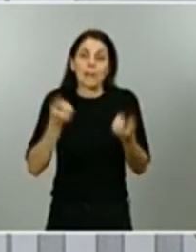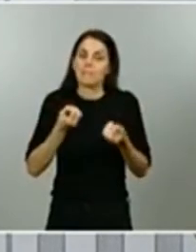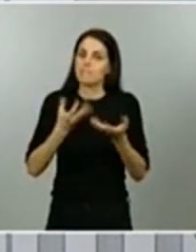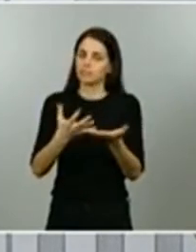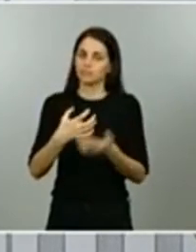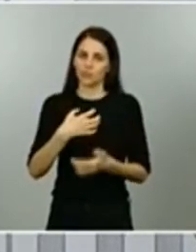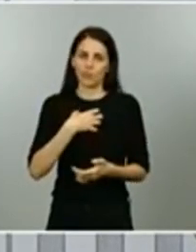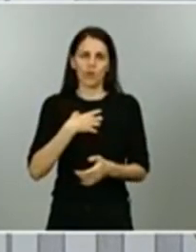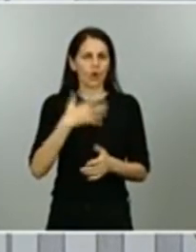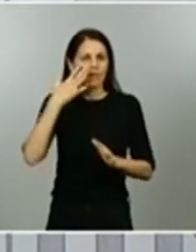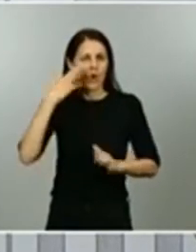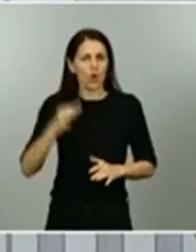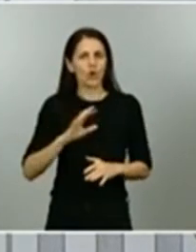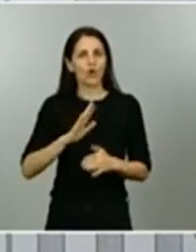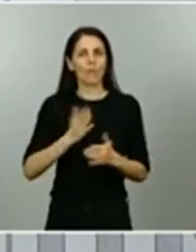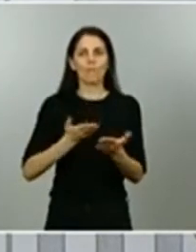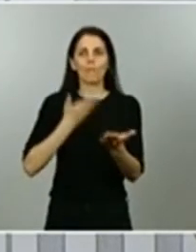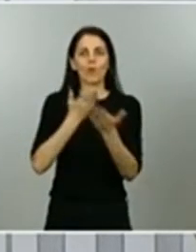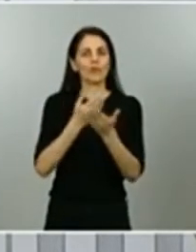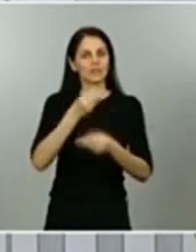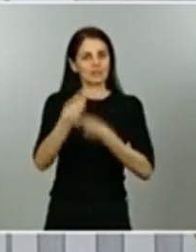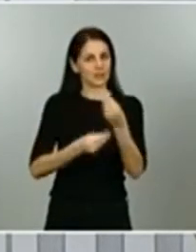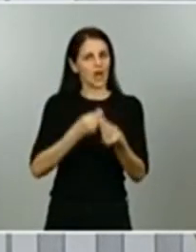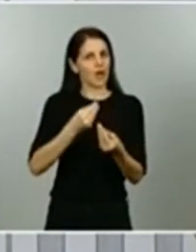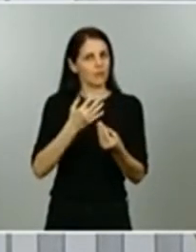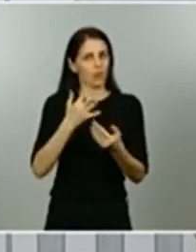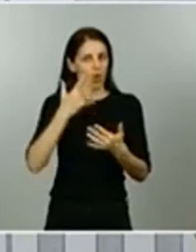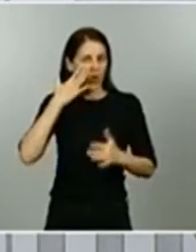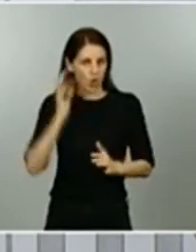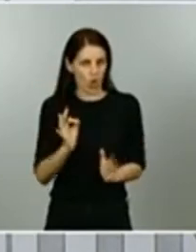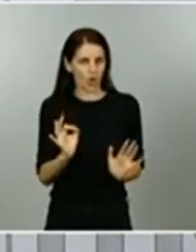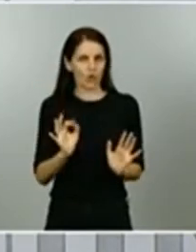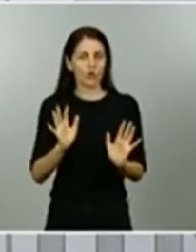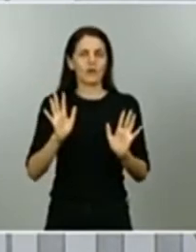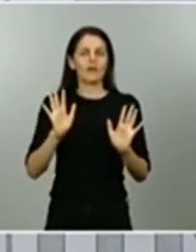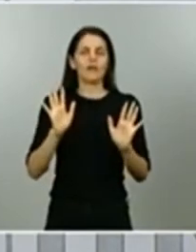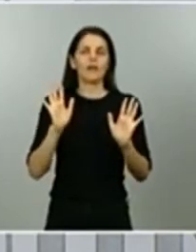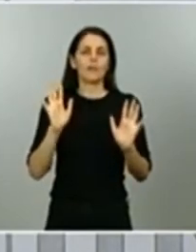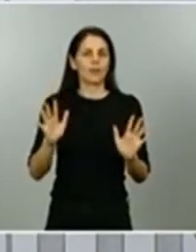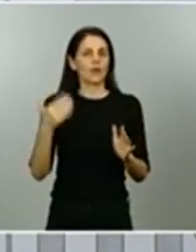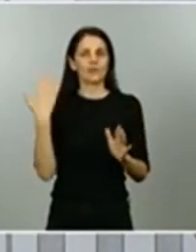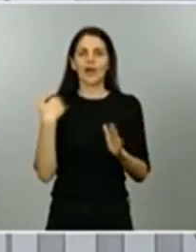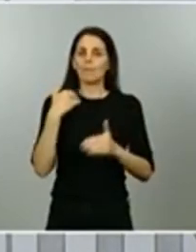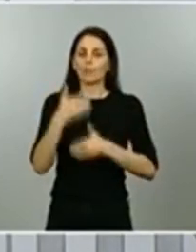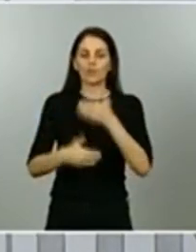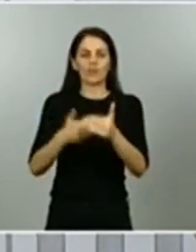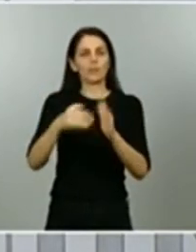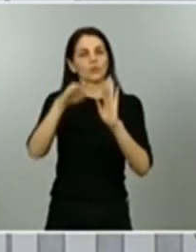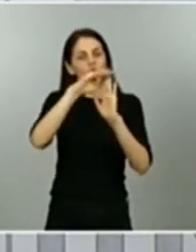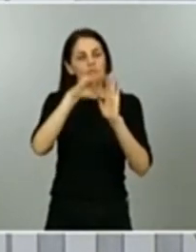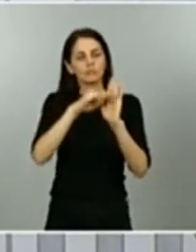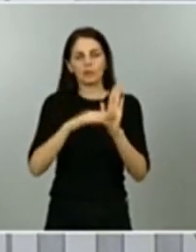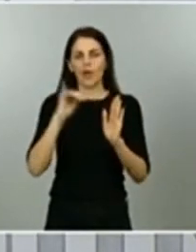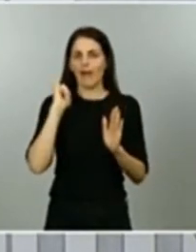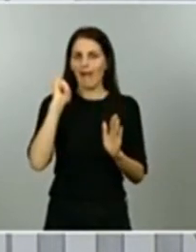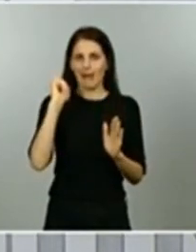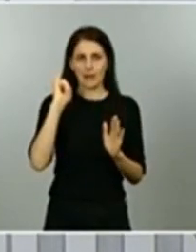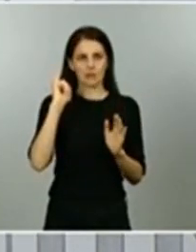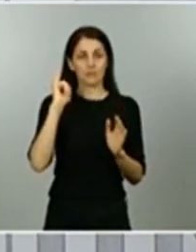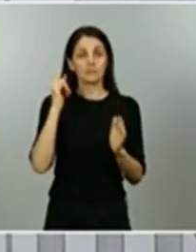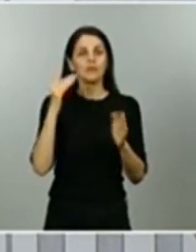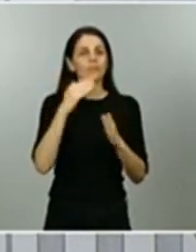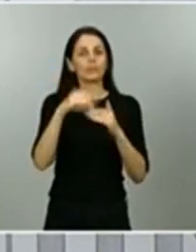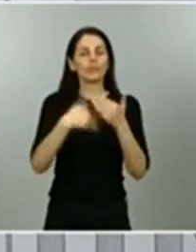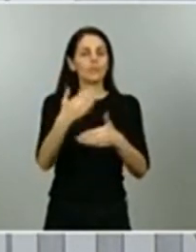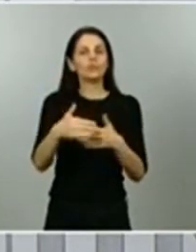pero hemos establecido conjuntamente un procedimiento que establece que vamos a mediante un análisis técnico conjunto y mediante